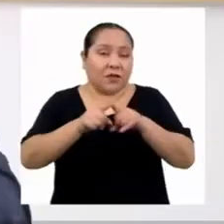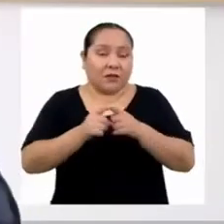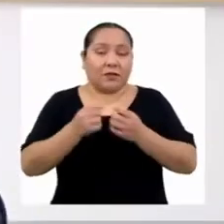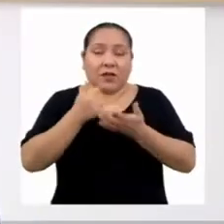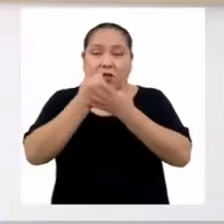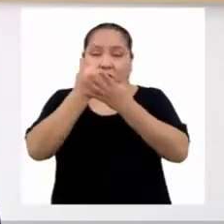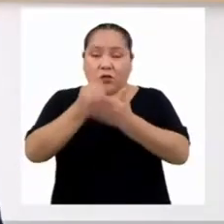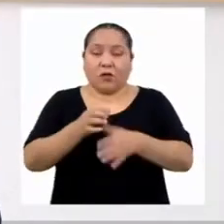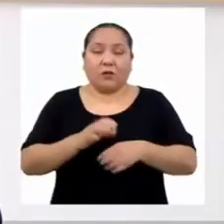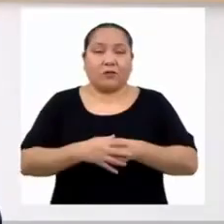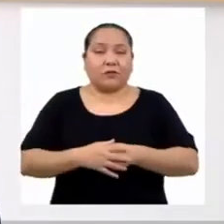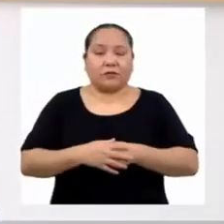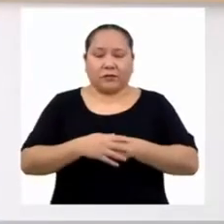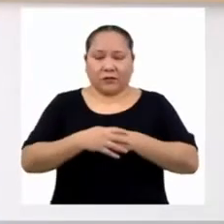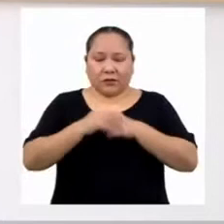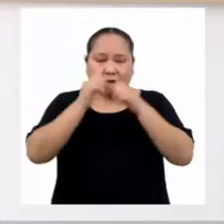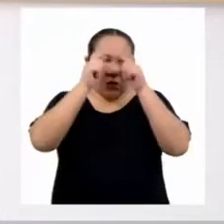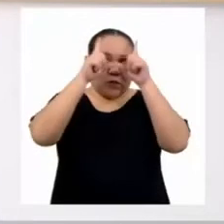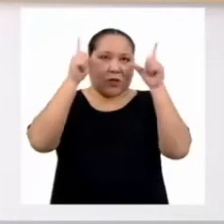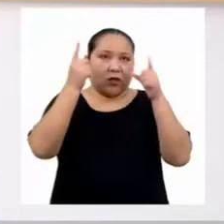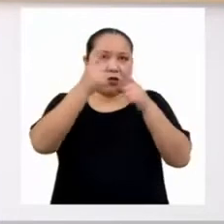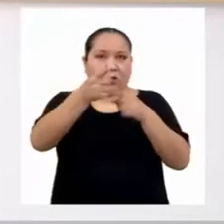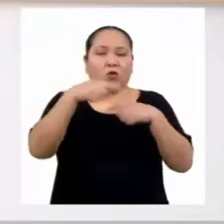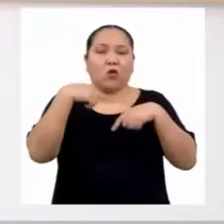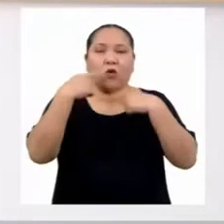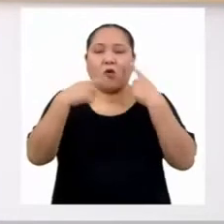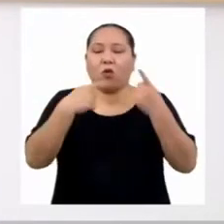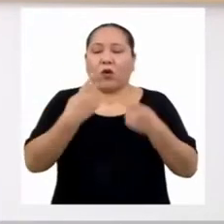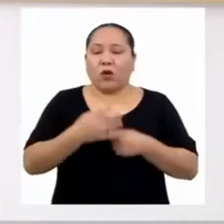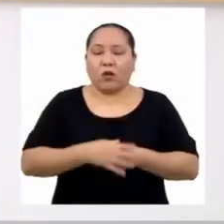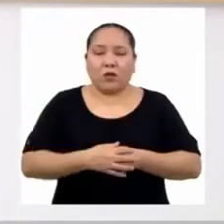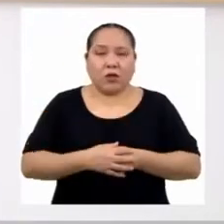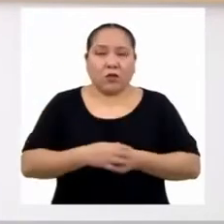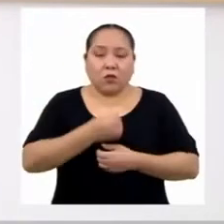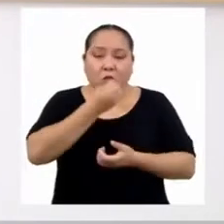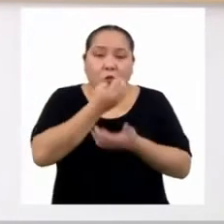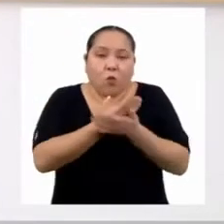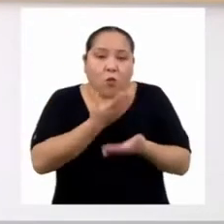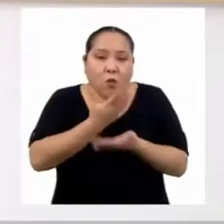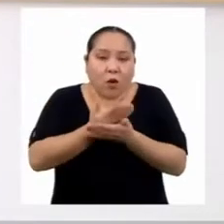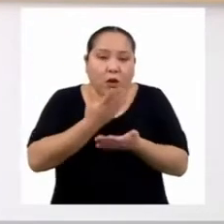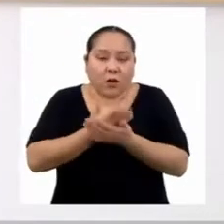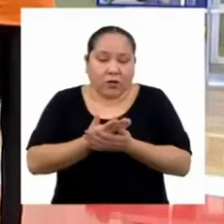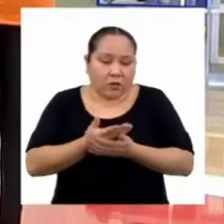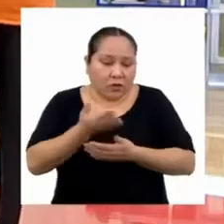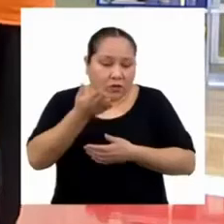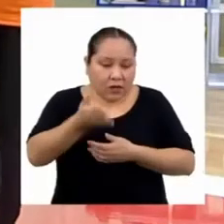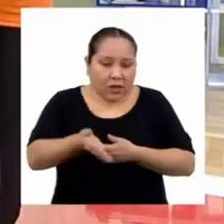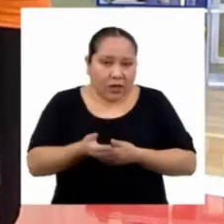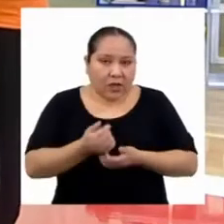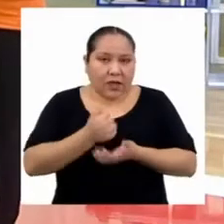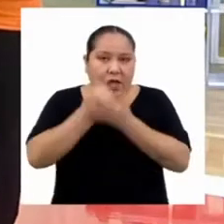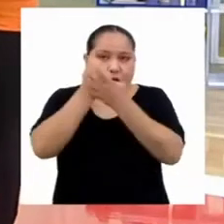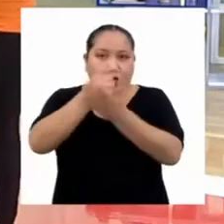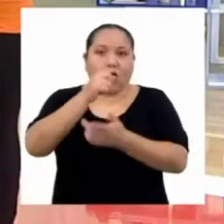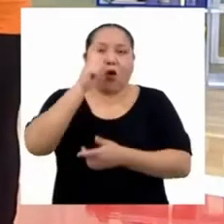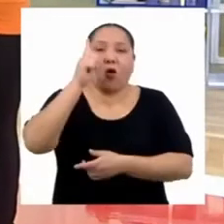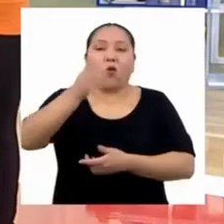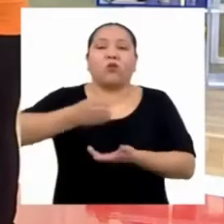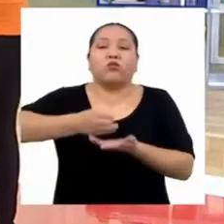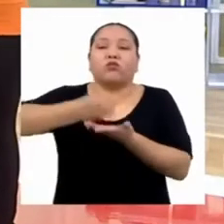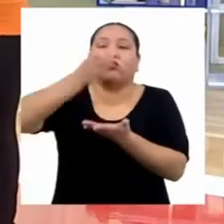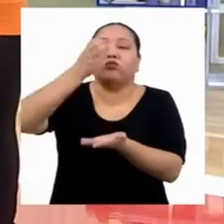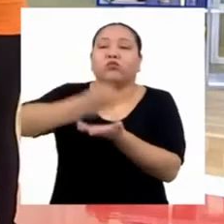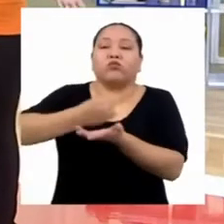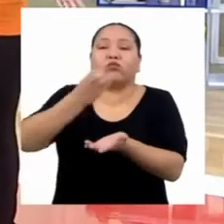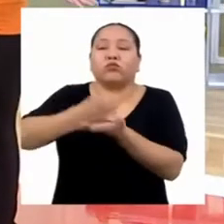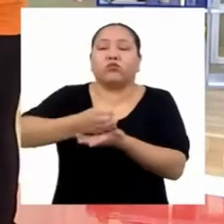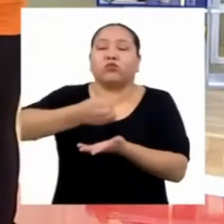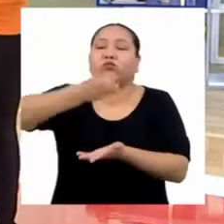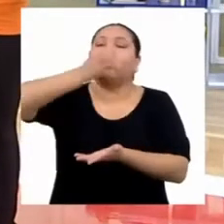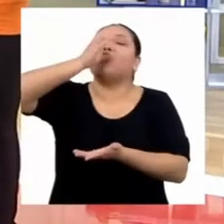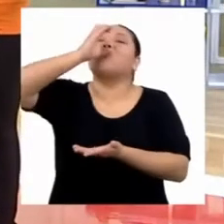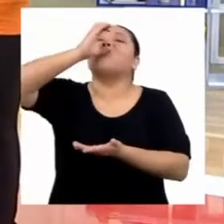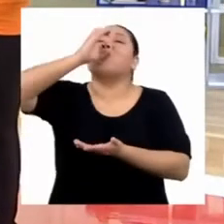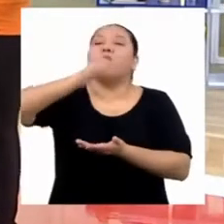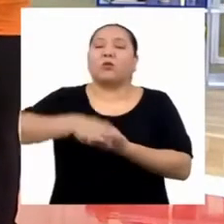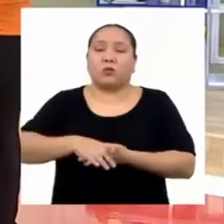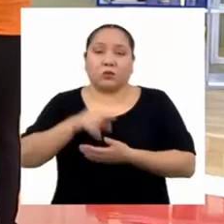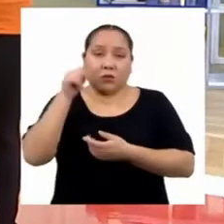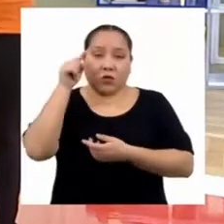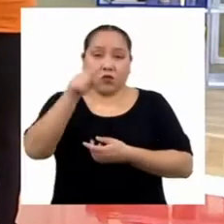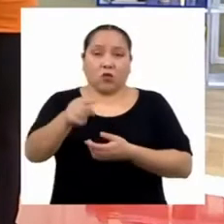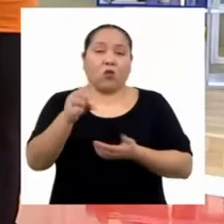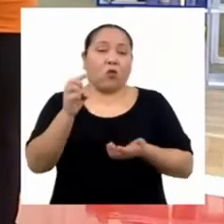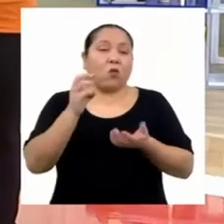Increíble todo lo que me cuentas. Todo lo bueno que puede contener un vaso de agua. Sobre todo si eres una persona que hace mucha actividad